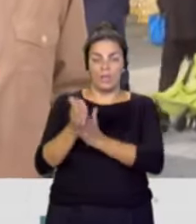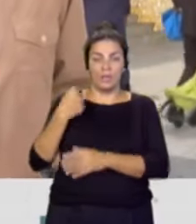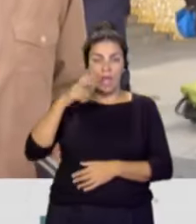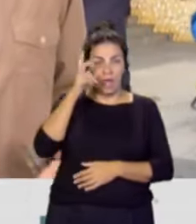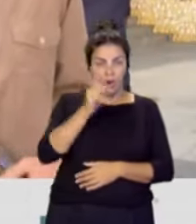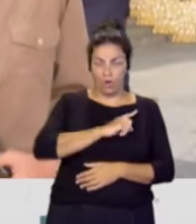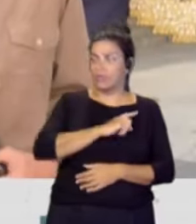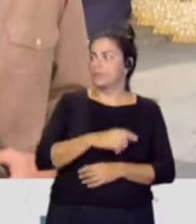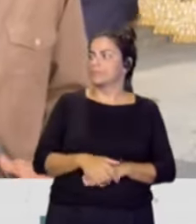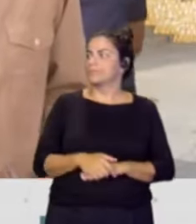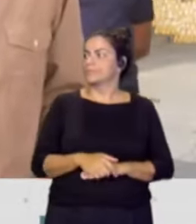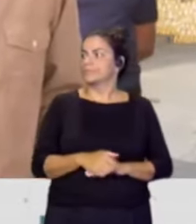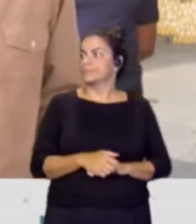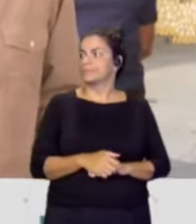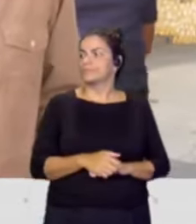Miguel, adelante.